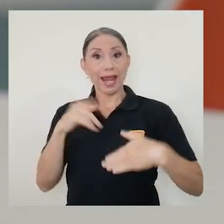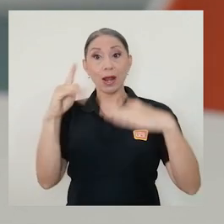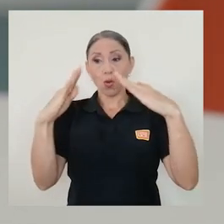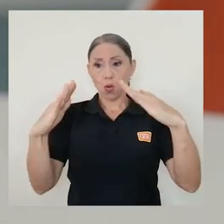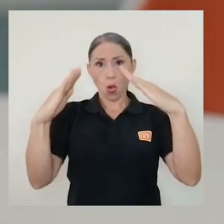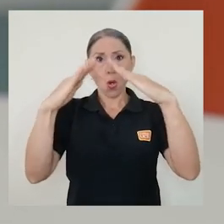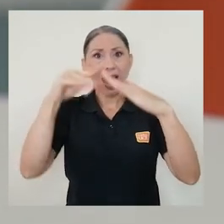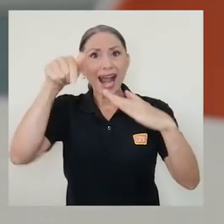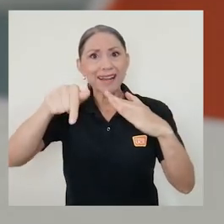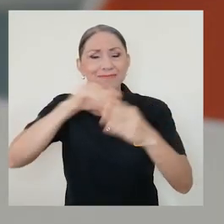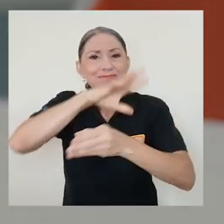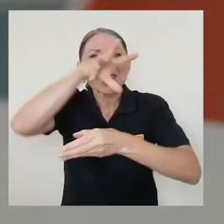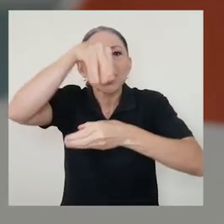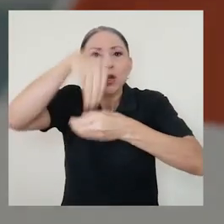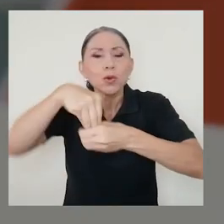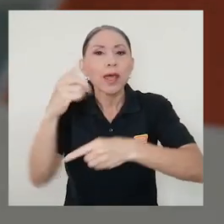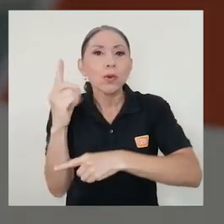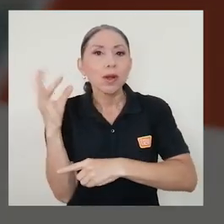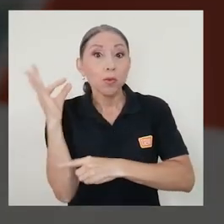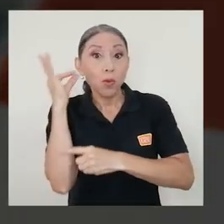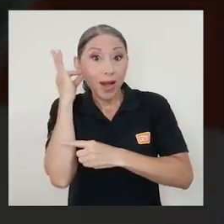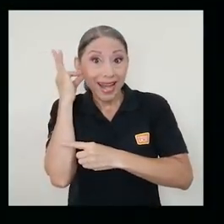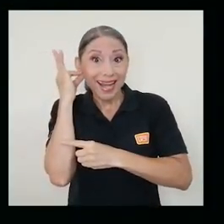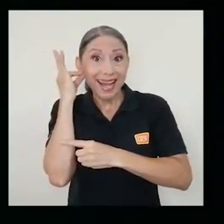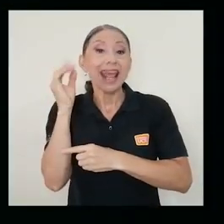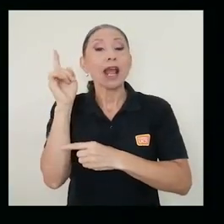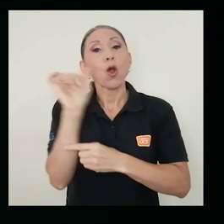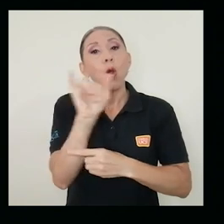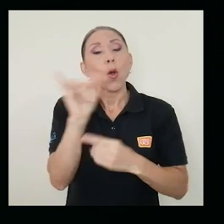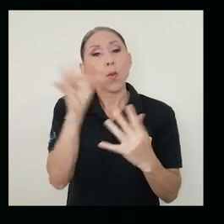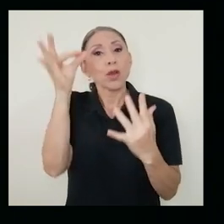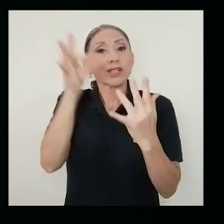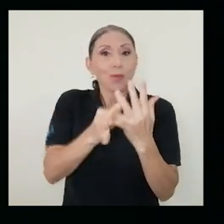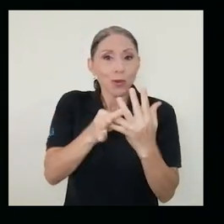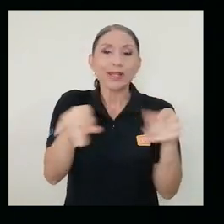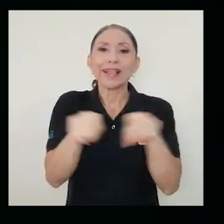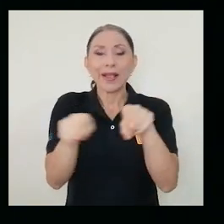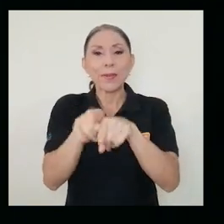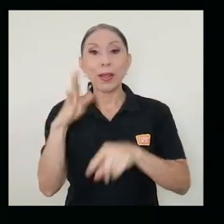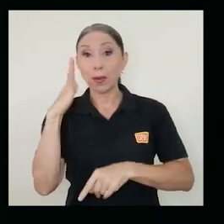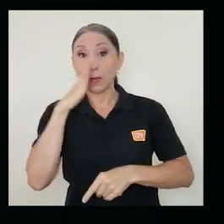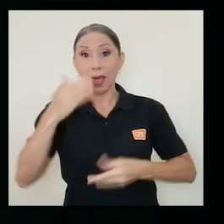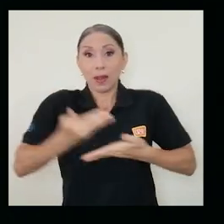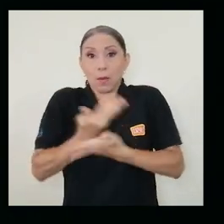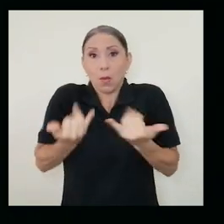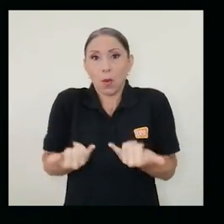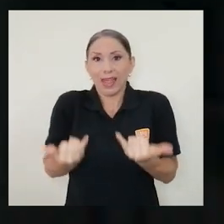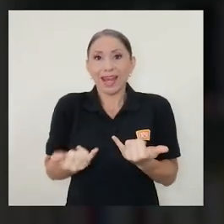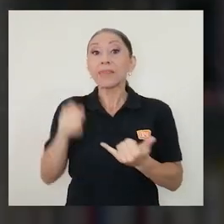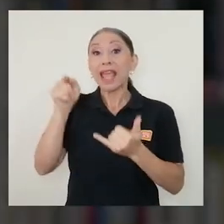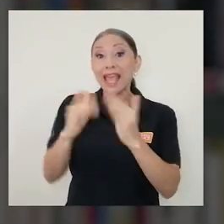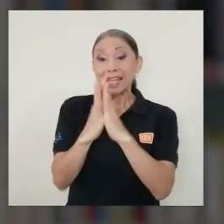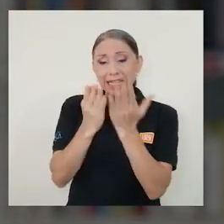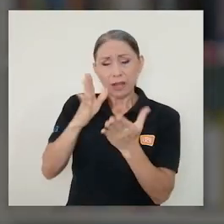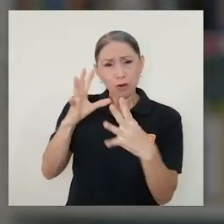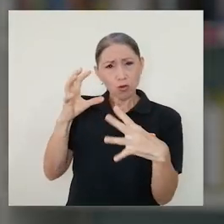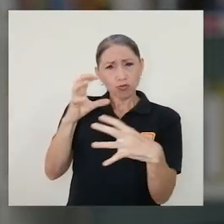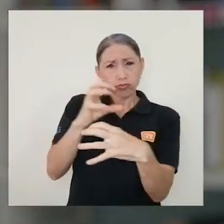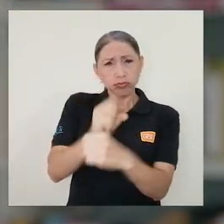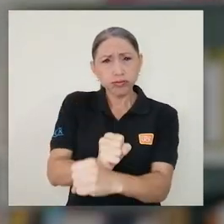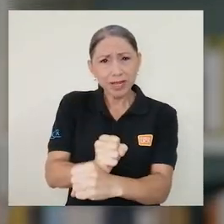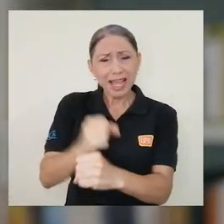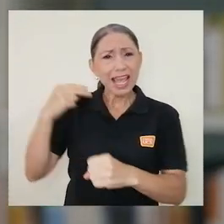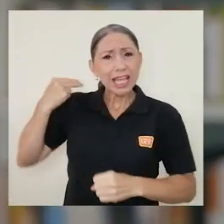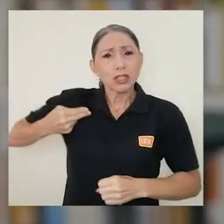un hogar que traía incluida a una mujer que hiciera de esposa y madre moderna. Este libro recupera la historia